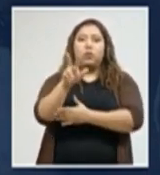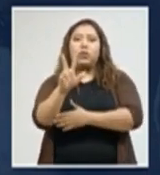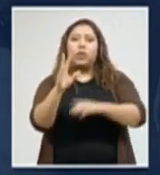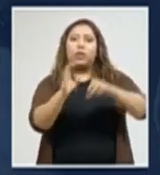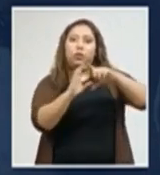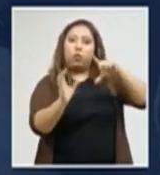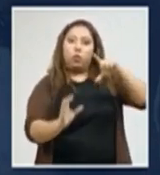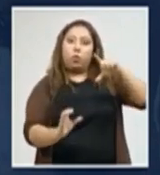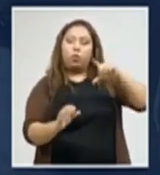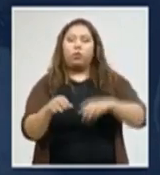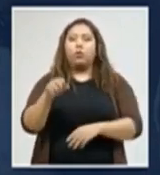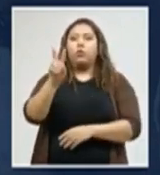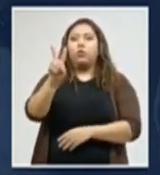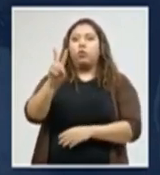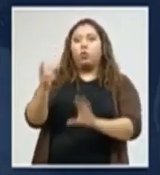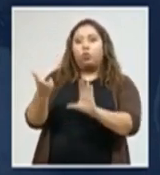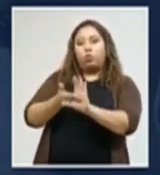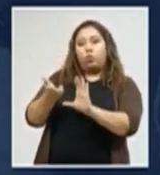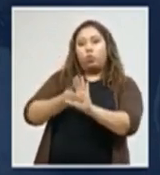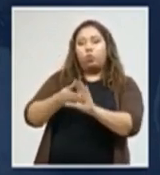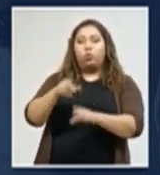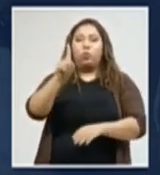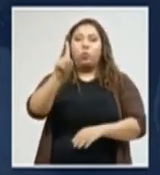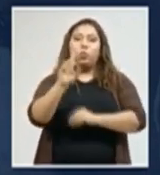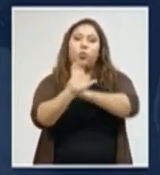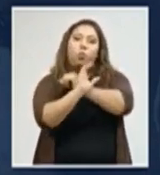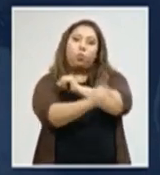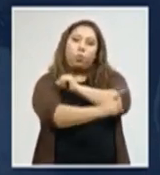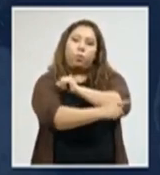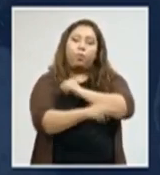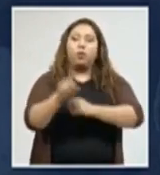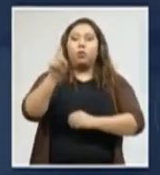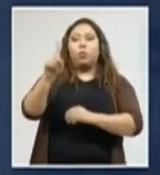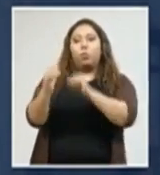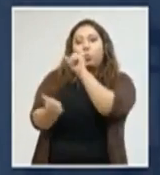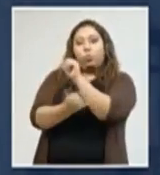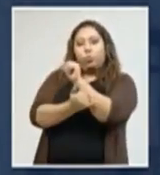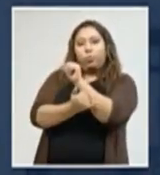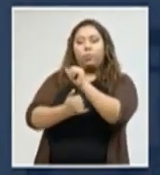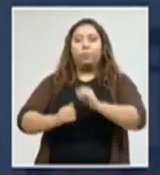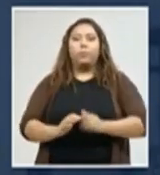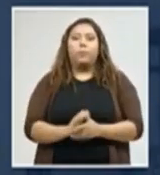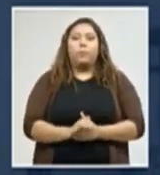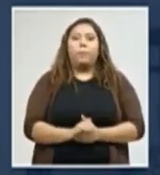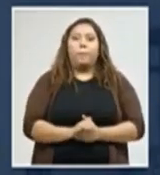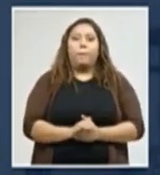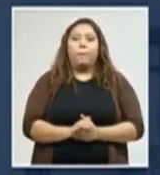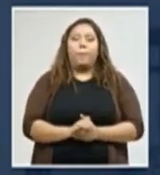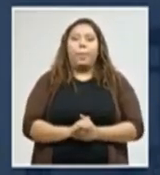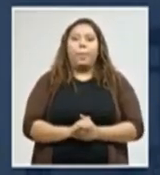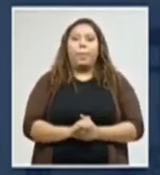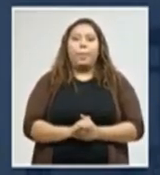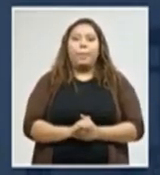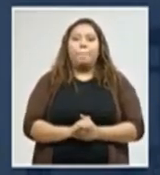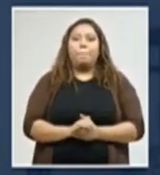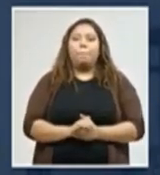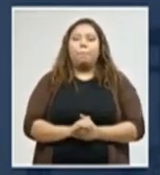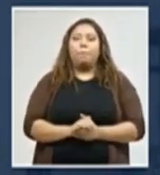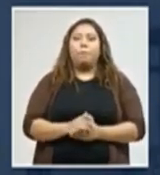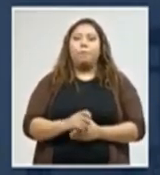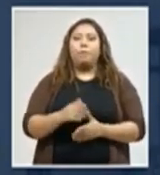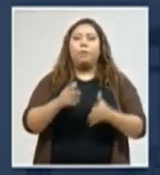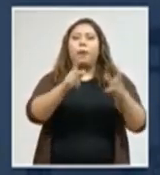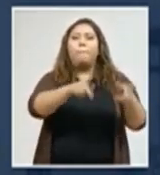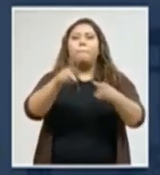Cortés, dos en Choluteca, uno en Copán y uno en Lloro. La situación actual